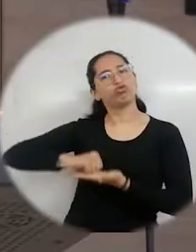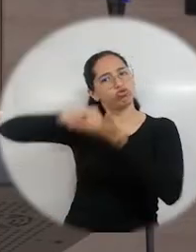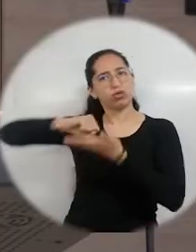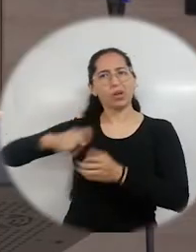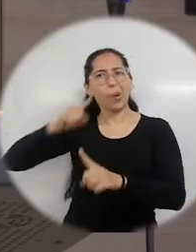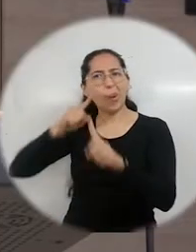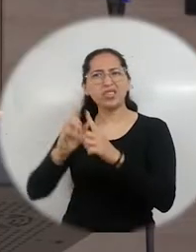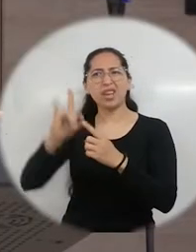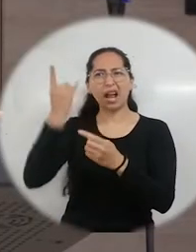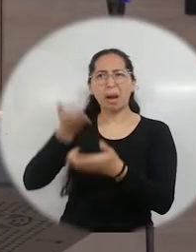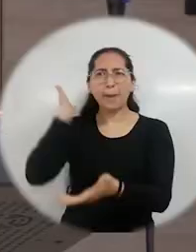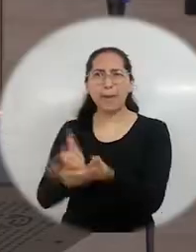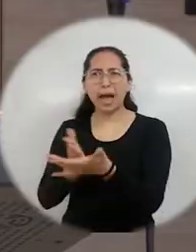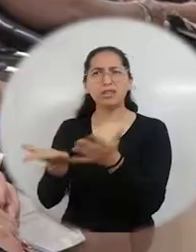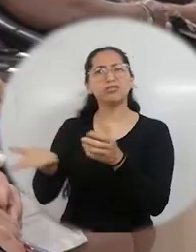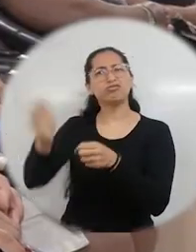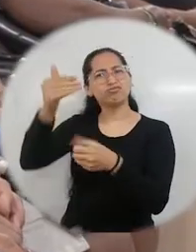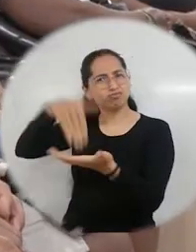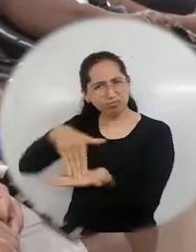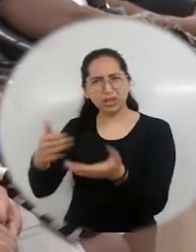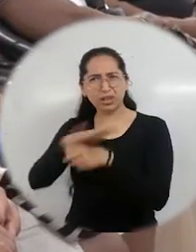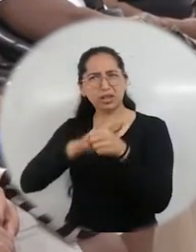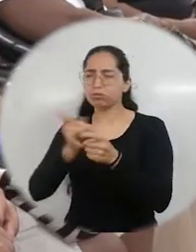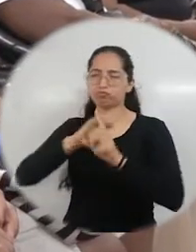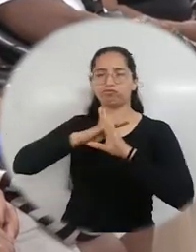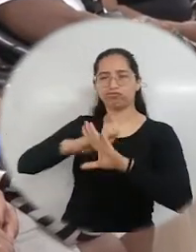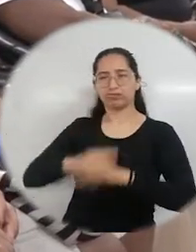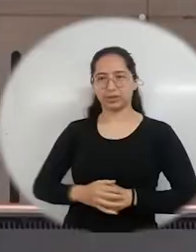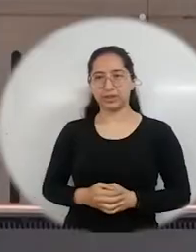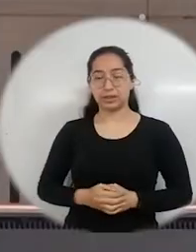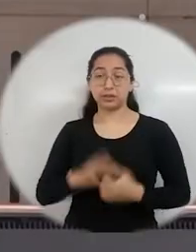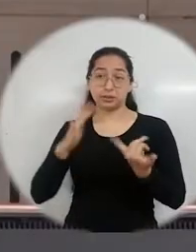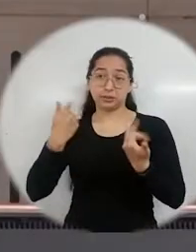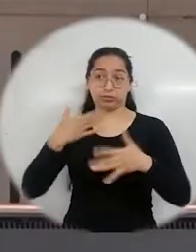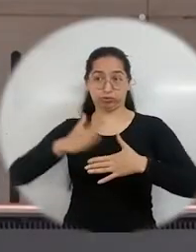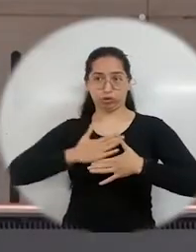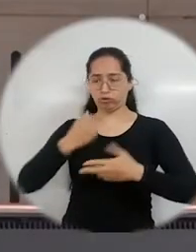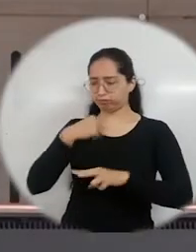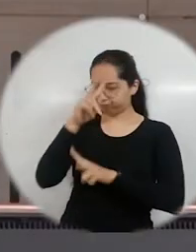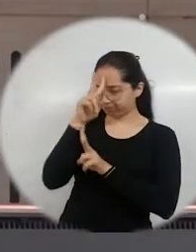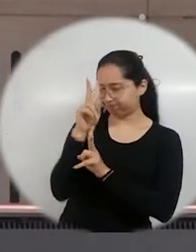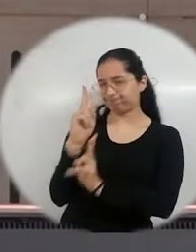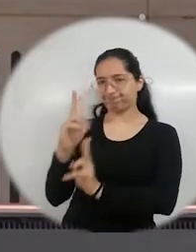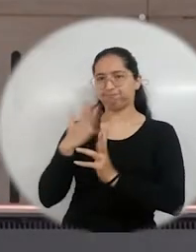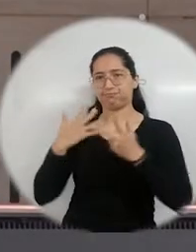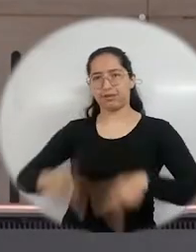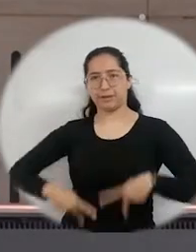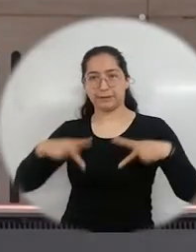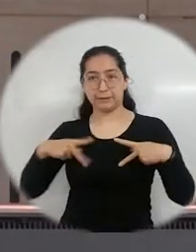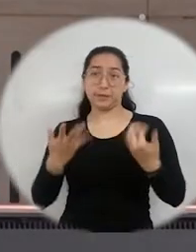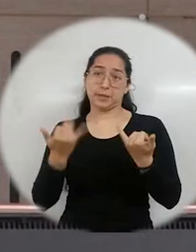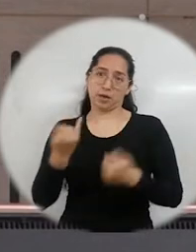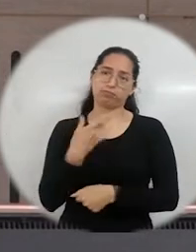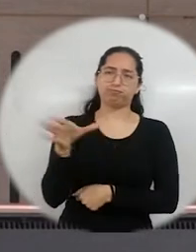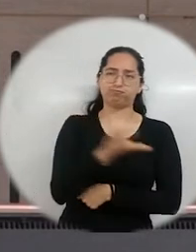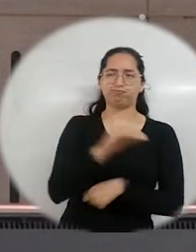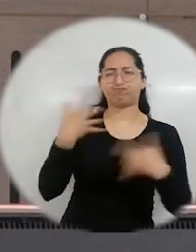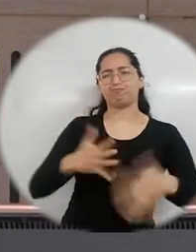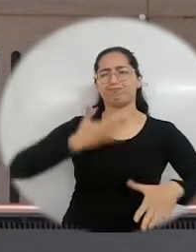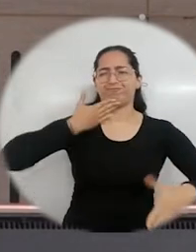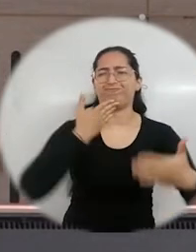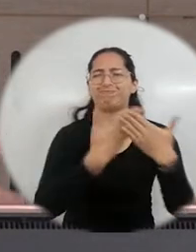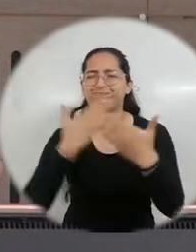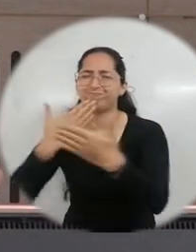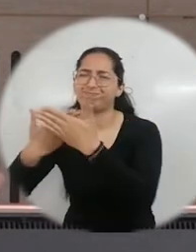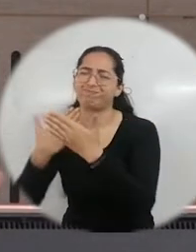repetición de actos violentos por medio de la educación. Ustedes son un homenaje a la vida, así que yo no tengo más que agradecerles la